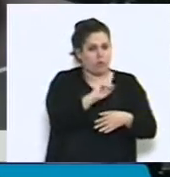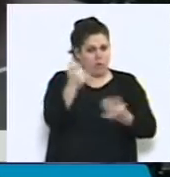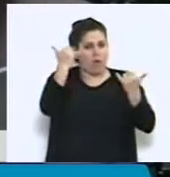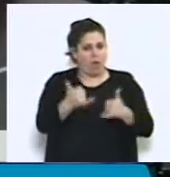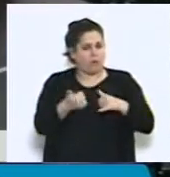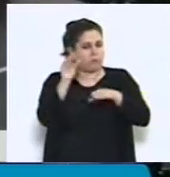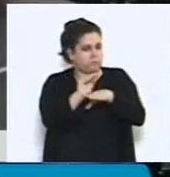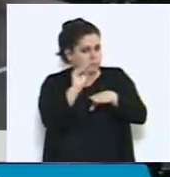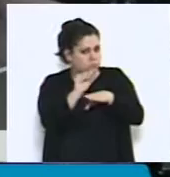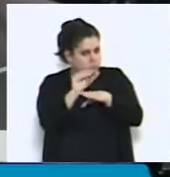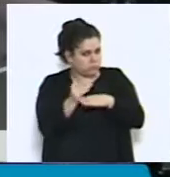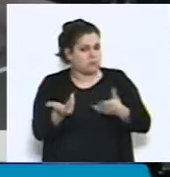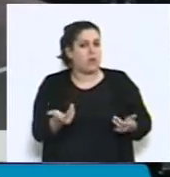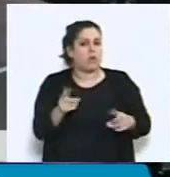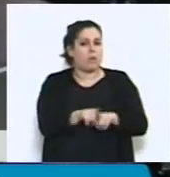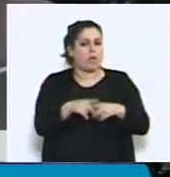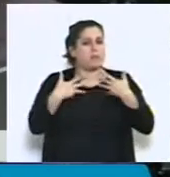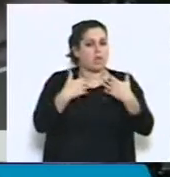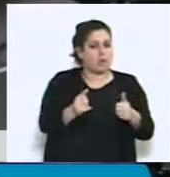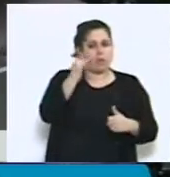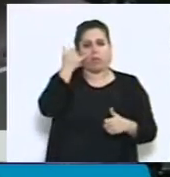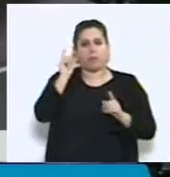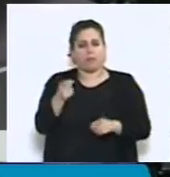cobertura, tanto de salud como también económica.